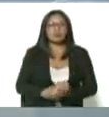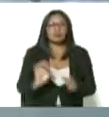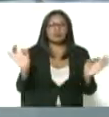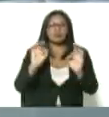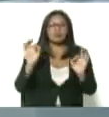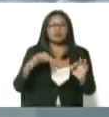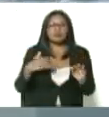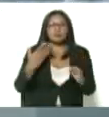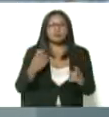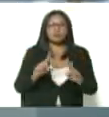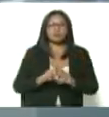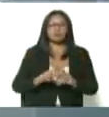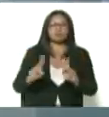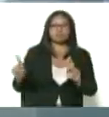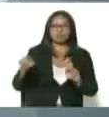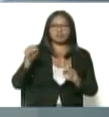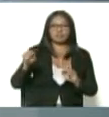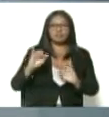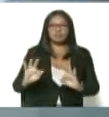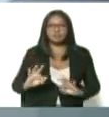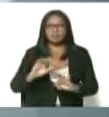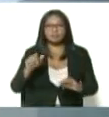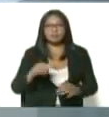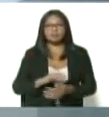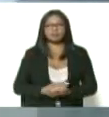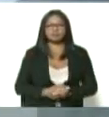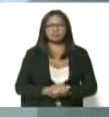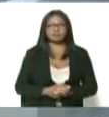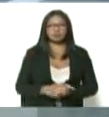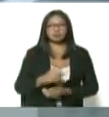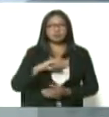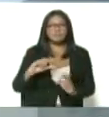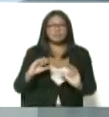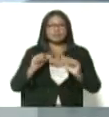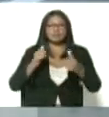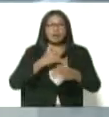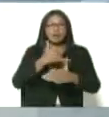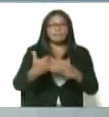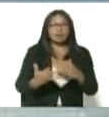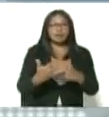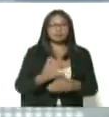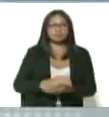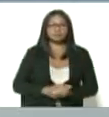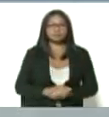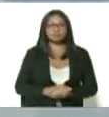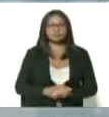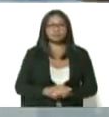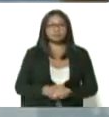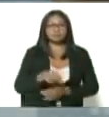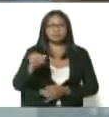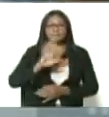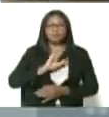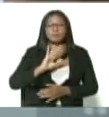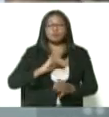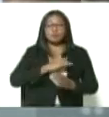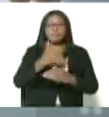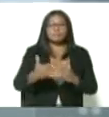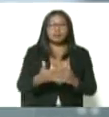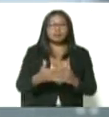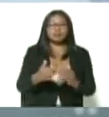apartar de ello bueno queríamos dar arranque a este plan este plan que se llevará